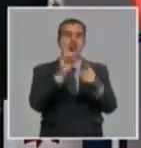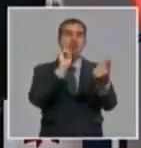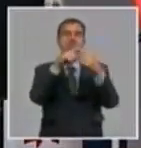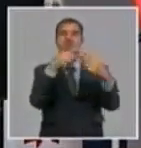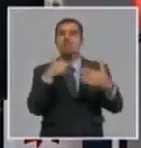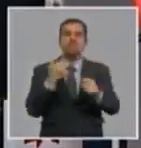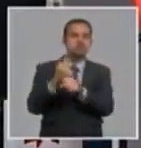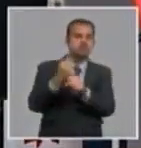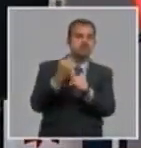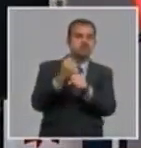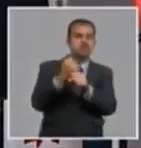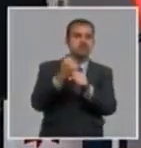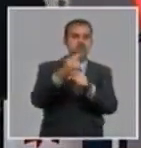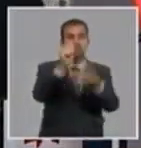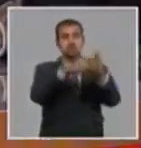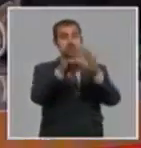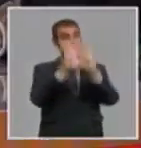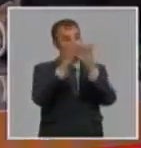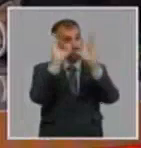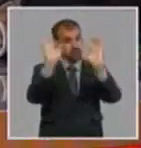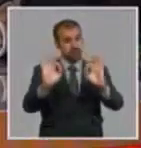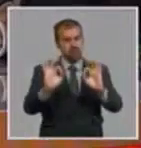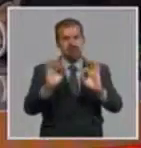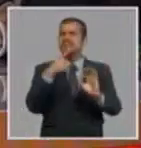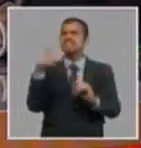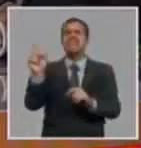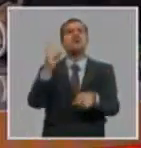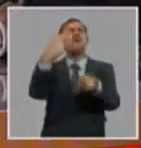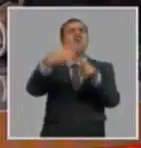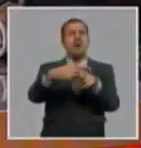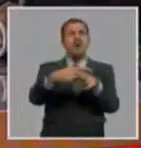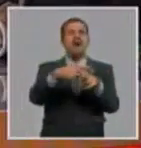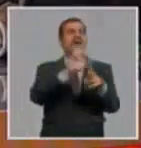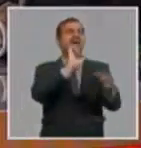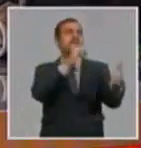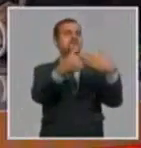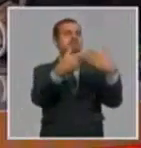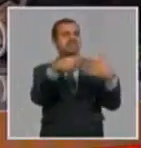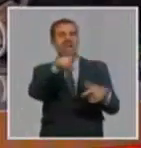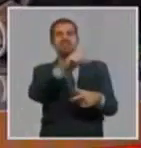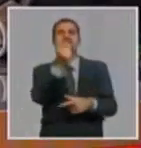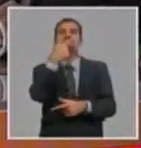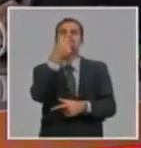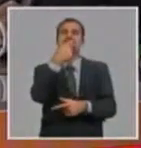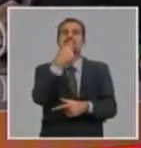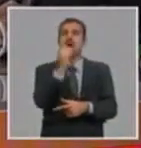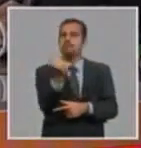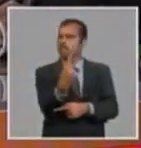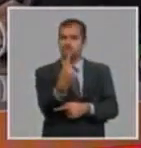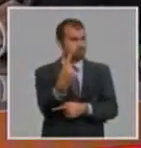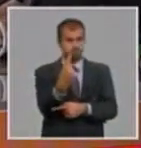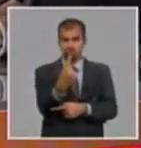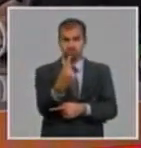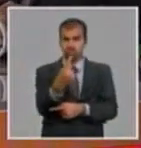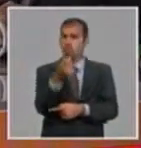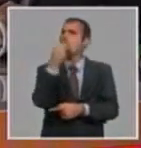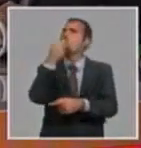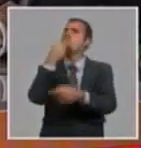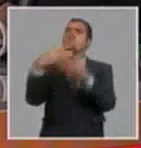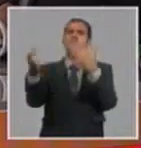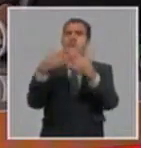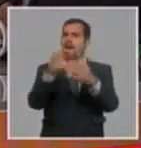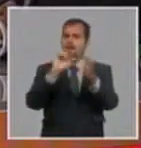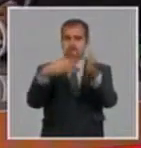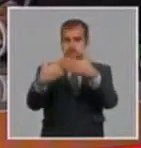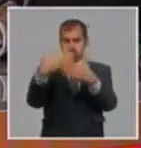tipo de empresas. Pero esto no es solo para las empresas del sector biofarmacéutico, es para cualquier empresa del país que pueda llegar a esos estándares y cumplir con esos